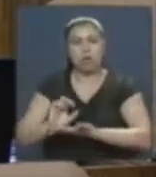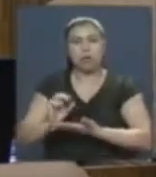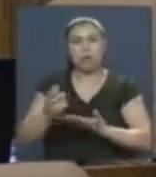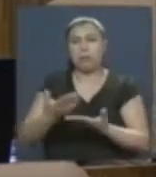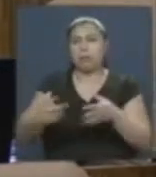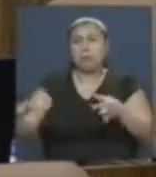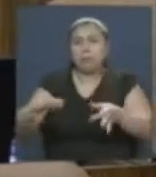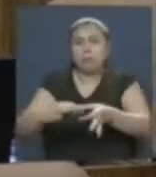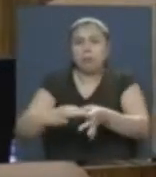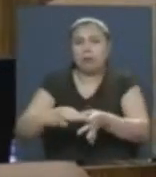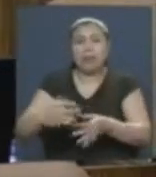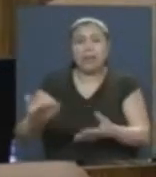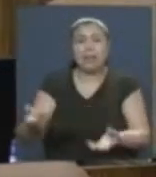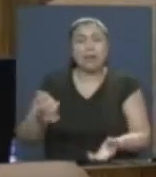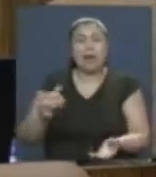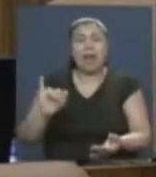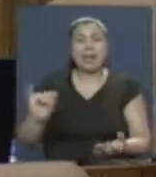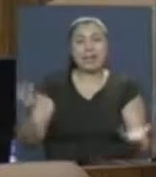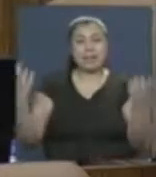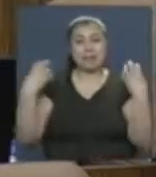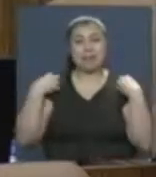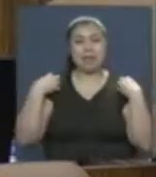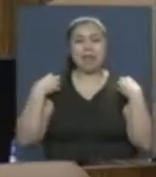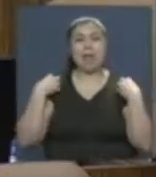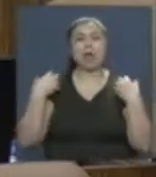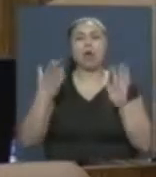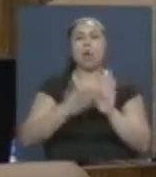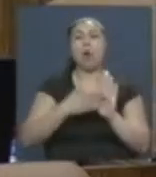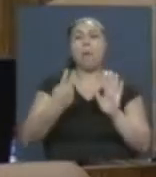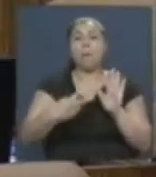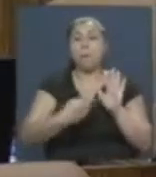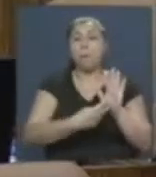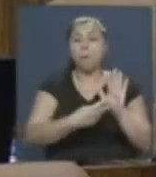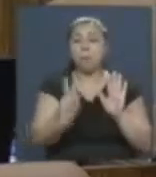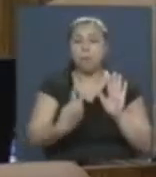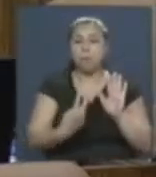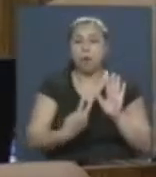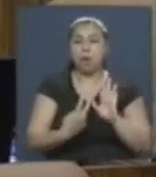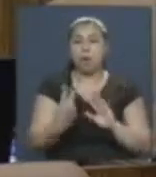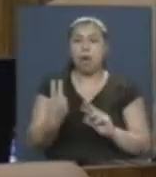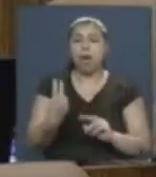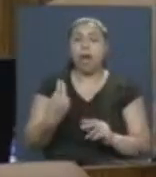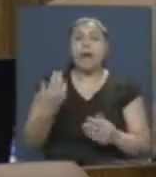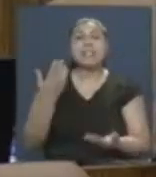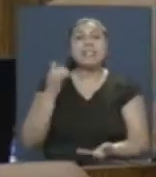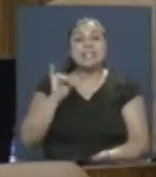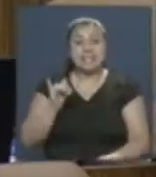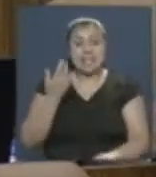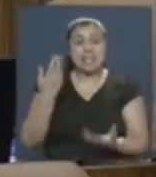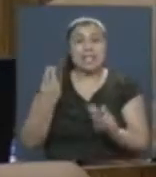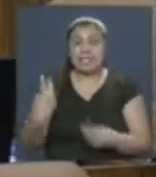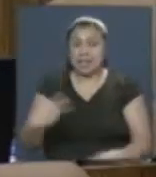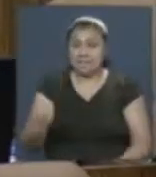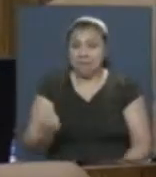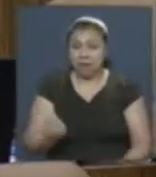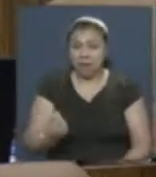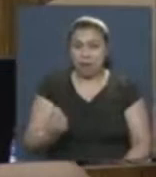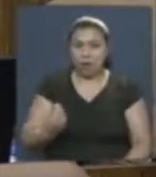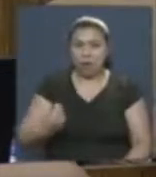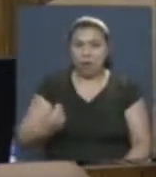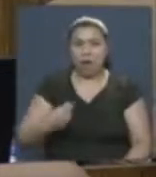habla de una irresponsabilidad en sus políticas públicas generales. Valoramos cada avance de cada metro que se